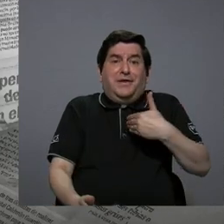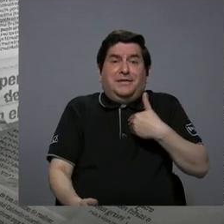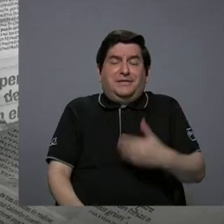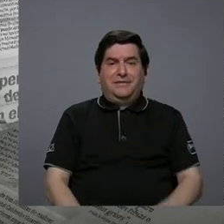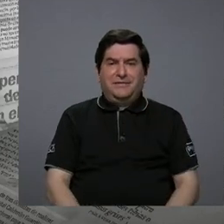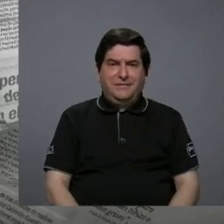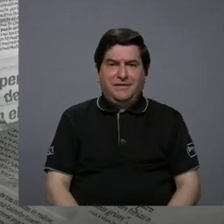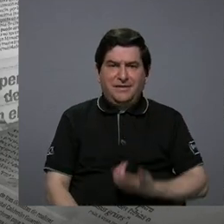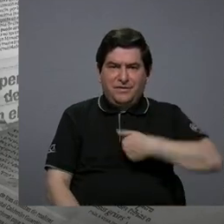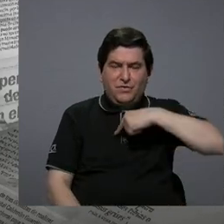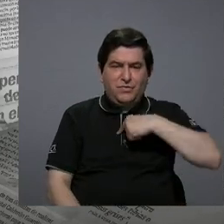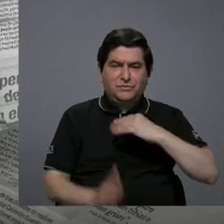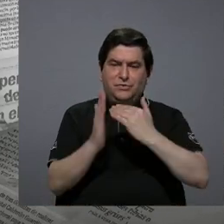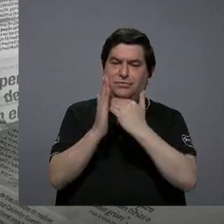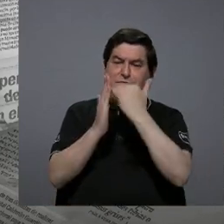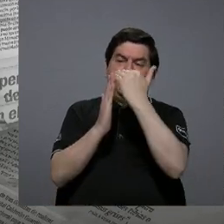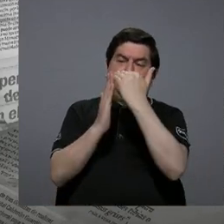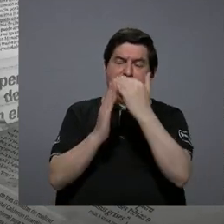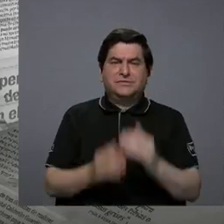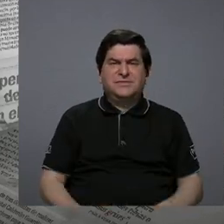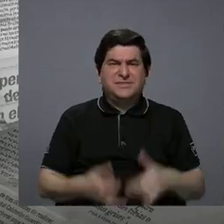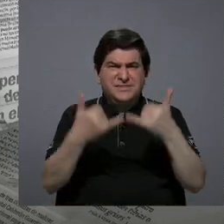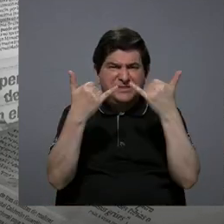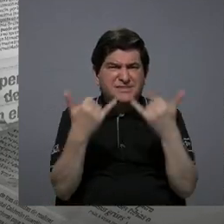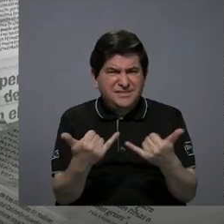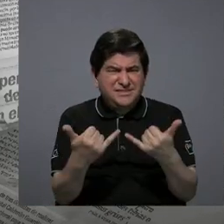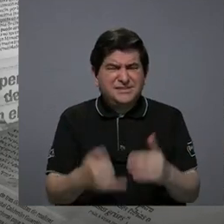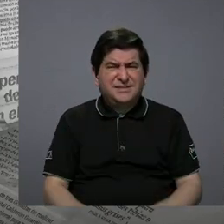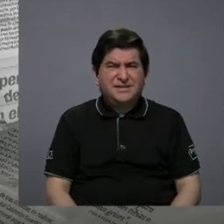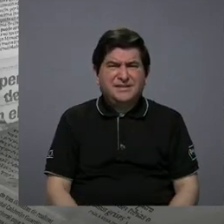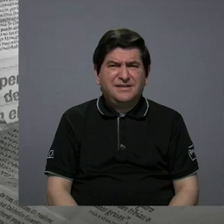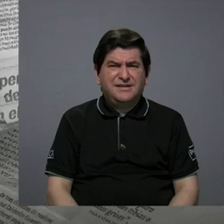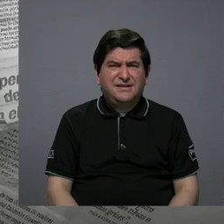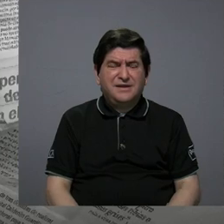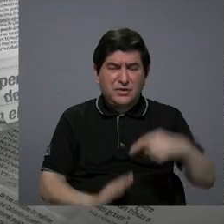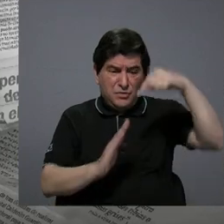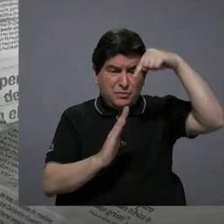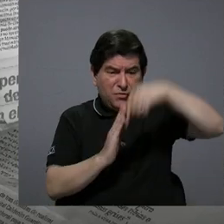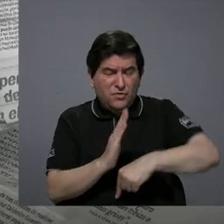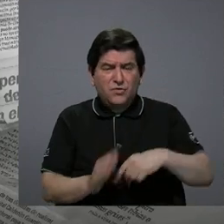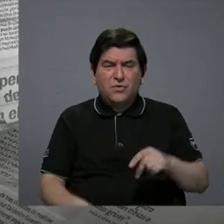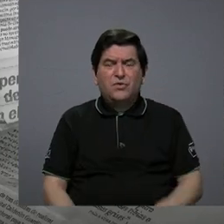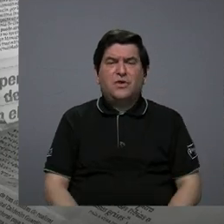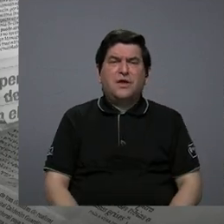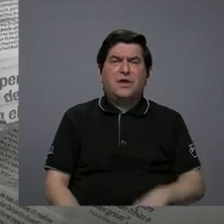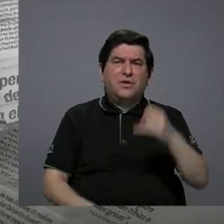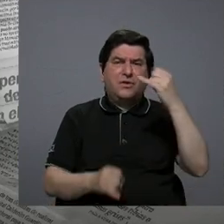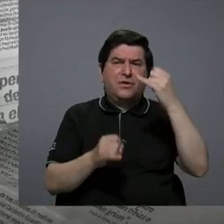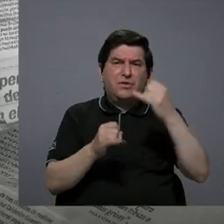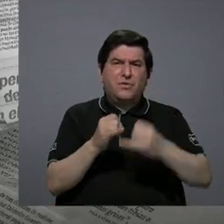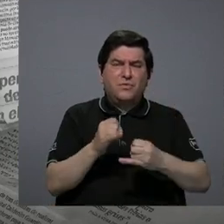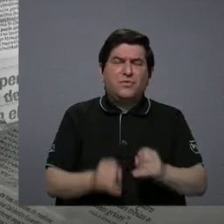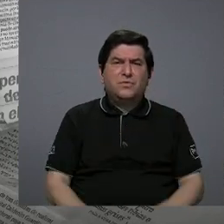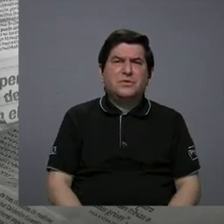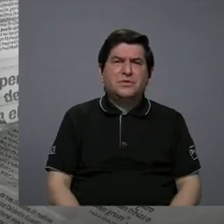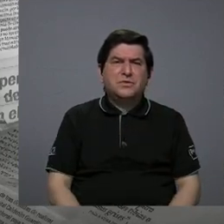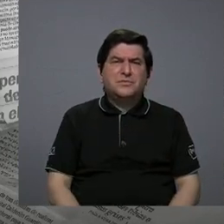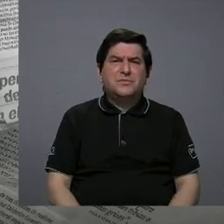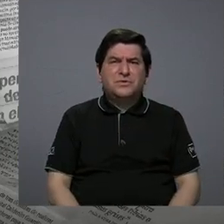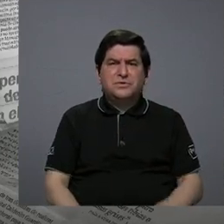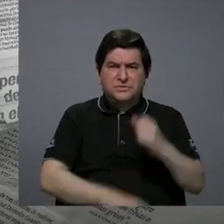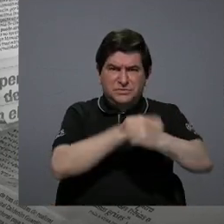ocupar en tal vez creo, bueno, ya lo agudizado en esta segunda década del siglo,